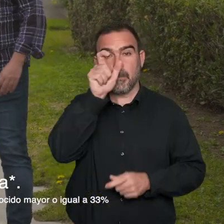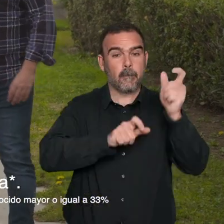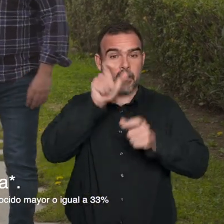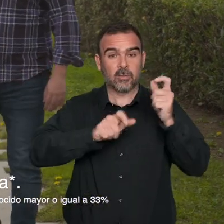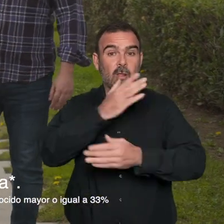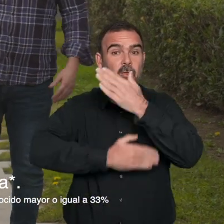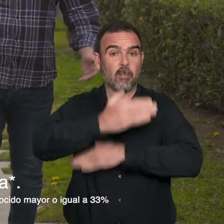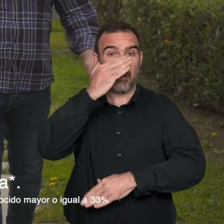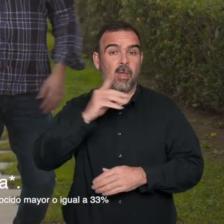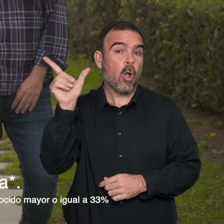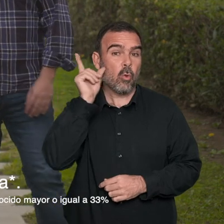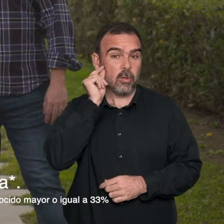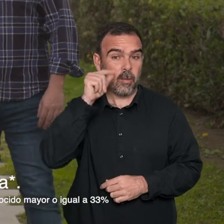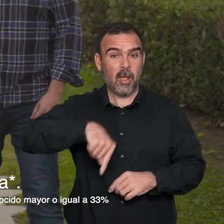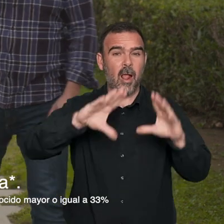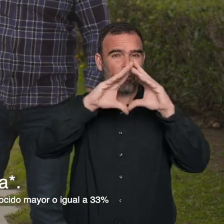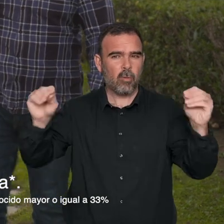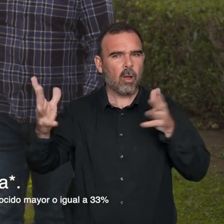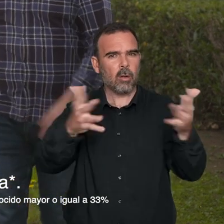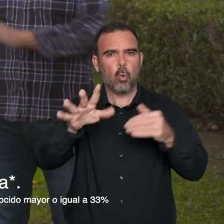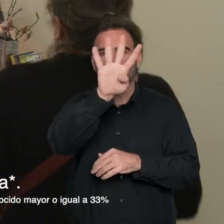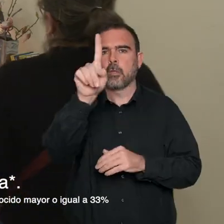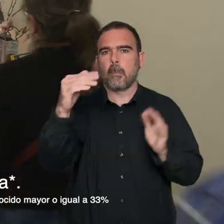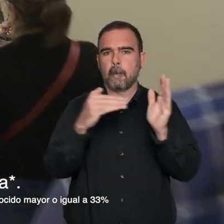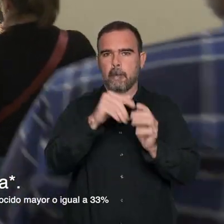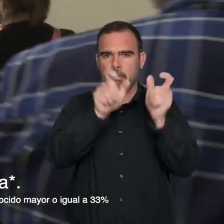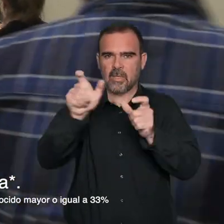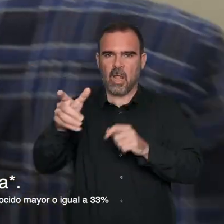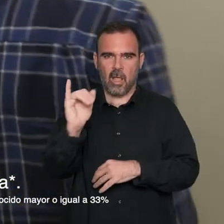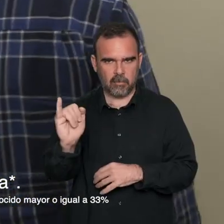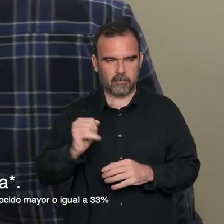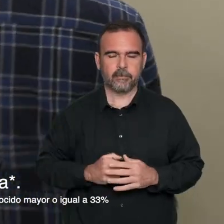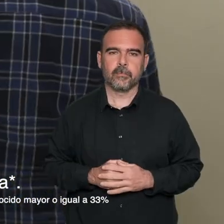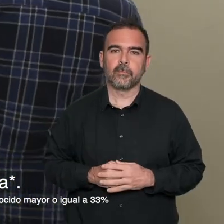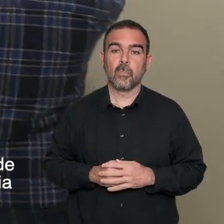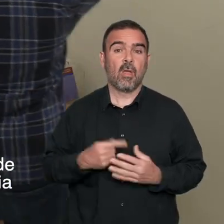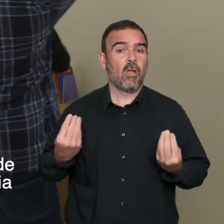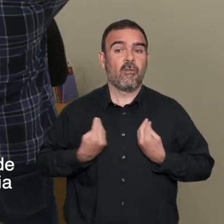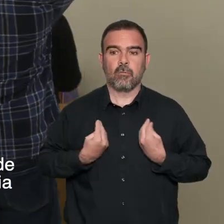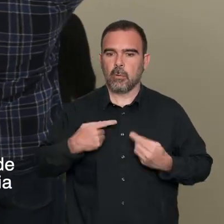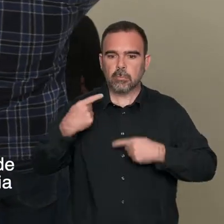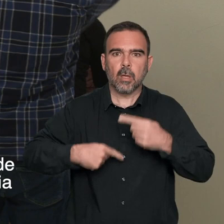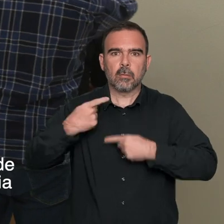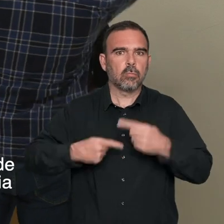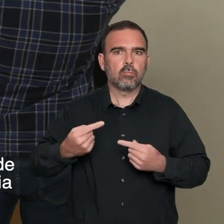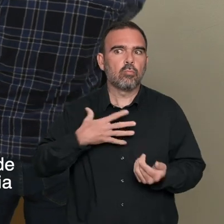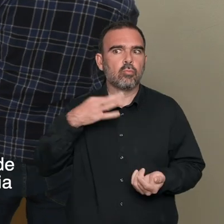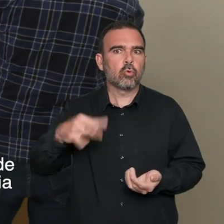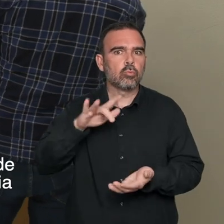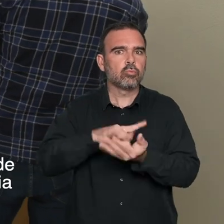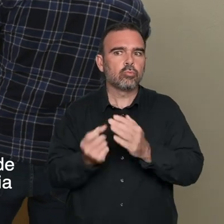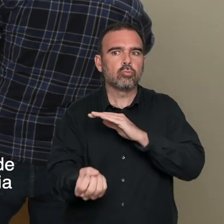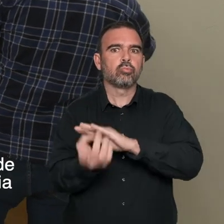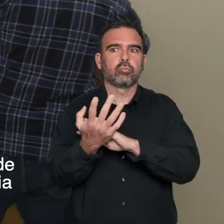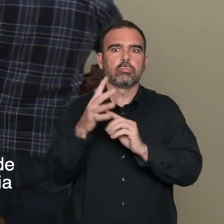Alrededor de 41.000 personas en Andalucía sufren discapacidad auditiva. En su vida diaria, la posibilidad